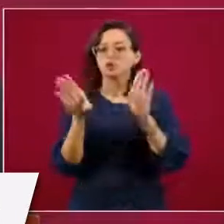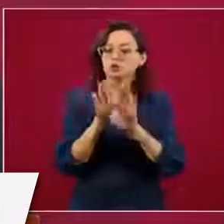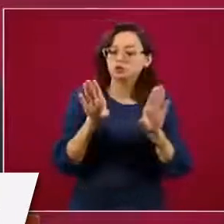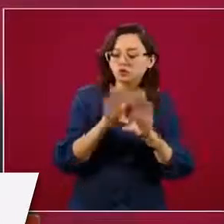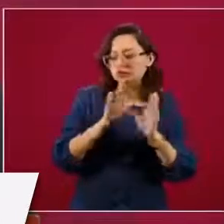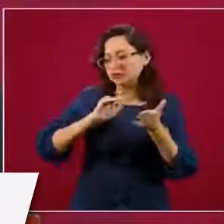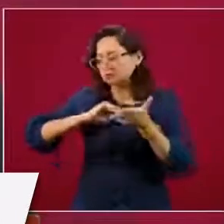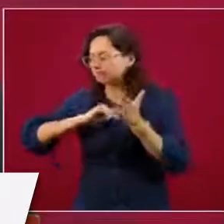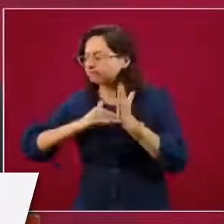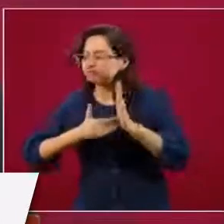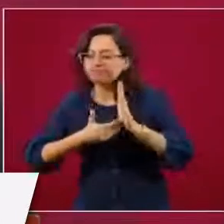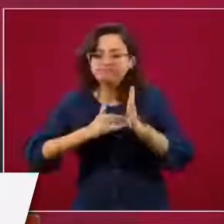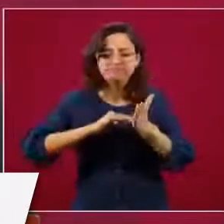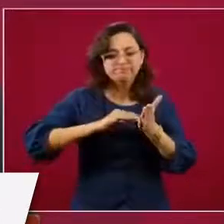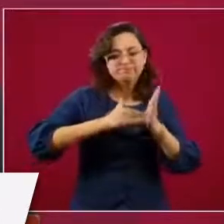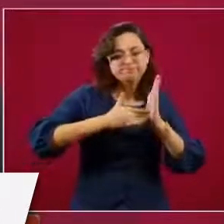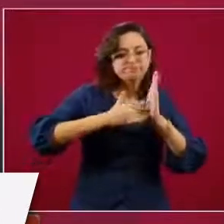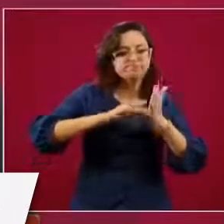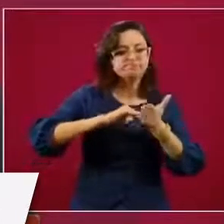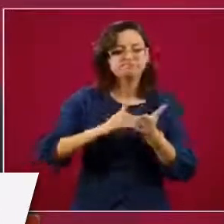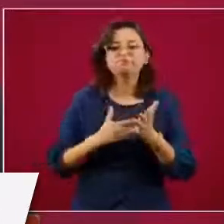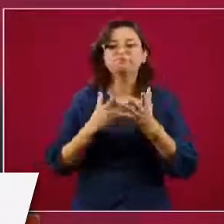buscarle una solución.